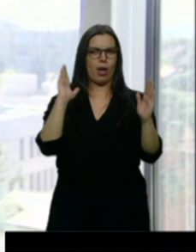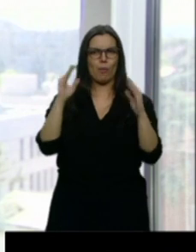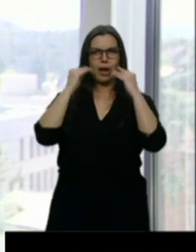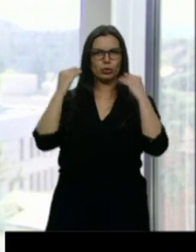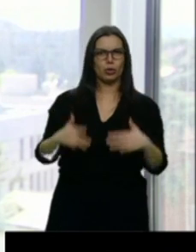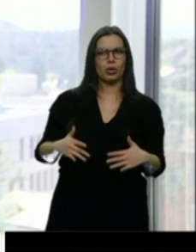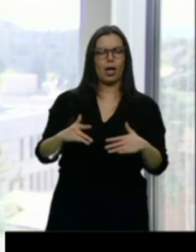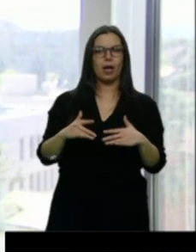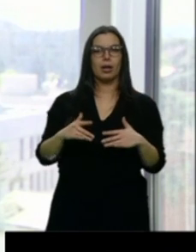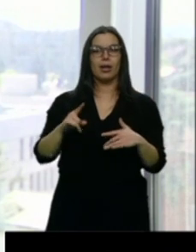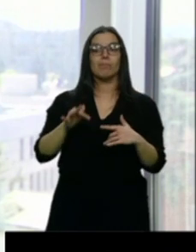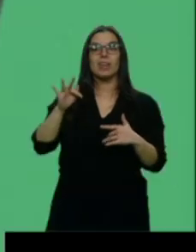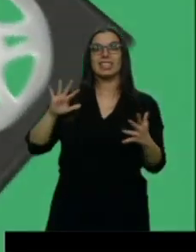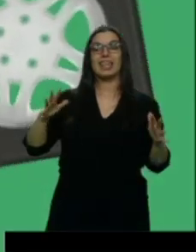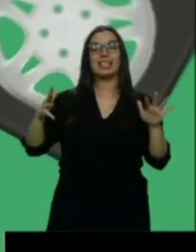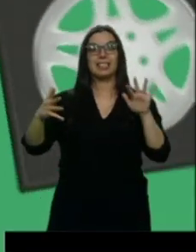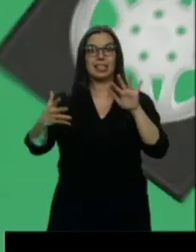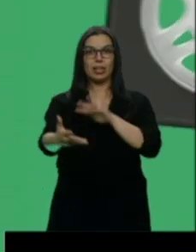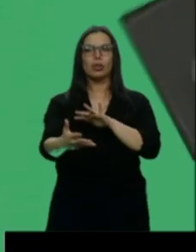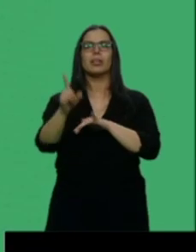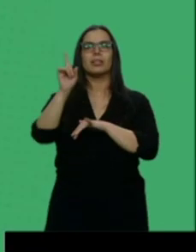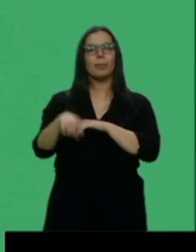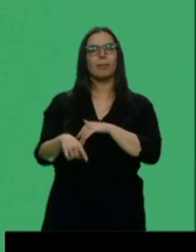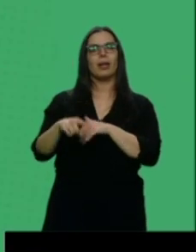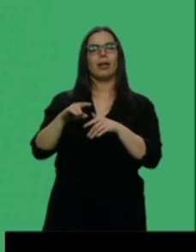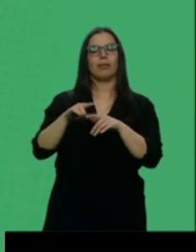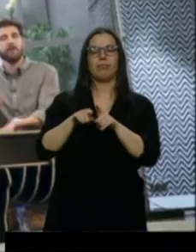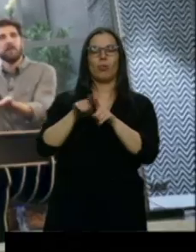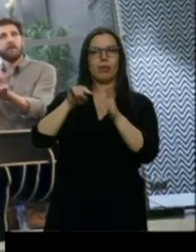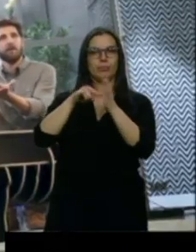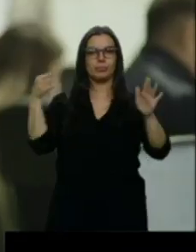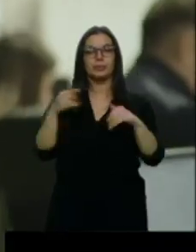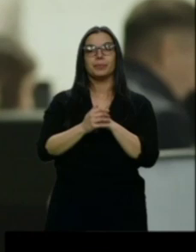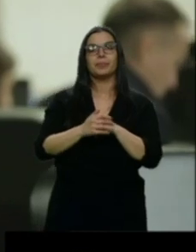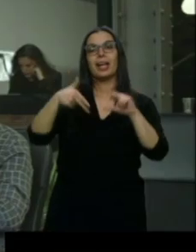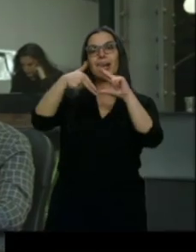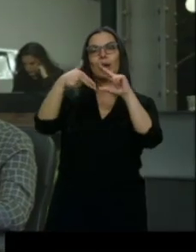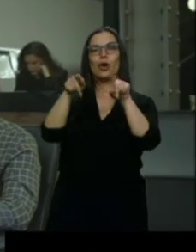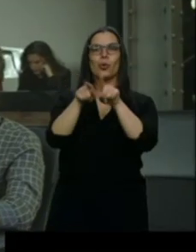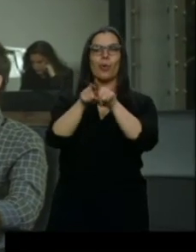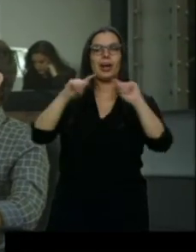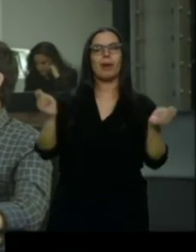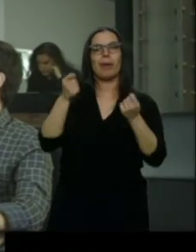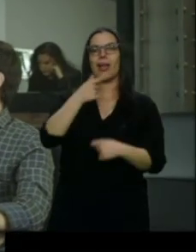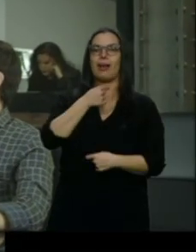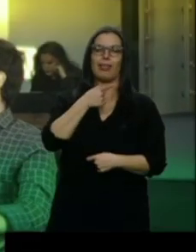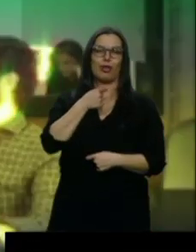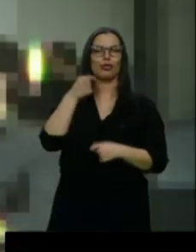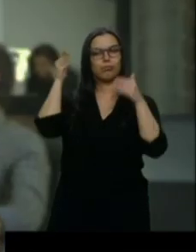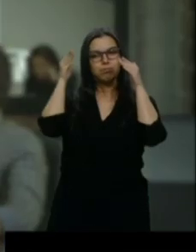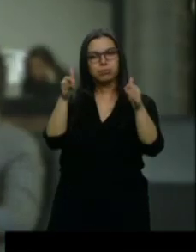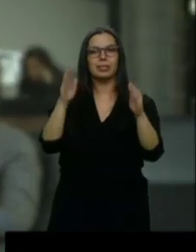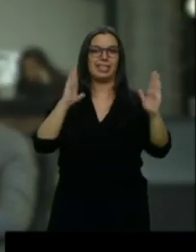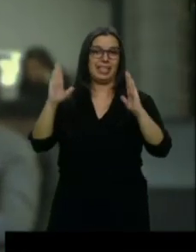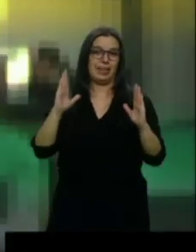la transición al mundo digital. Renault desmitifica estas contradicciones en clave de humor con una campaña dirigida al público del segmento SUV que coincide